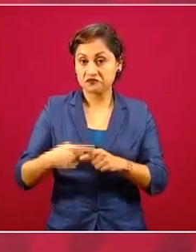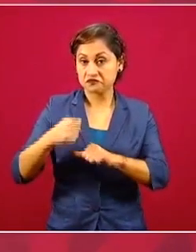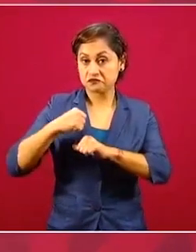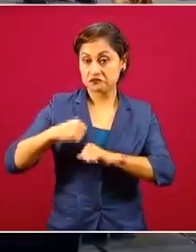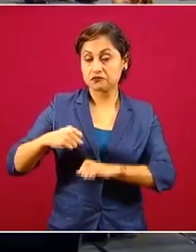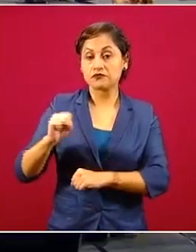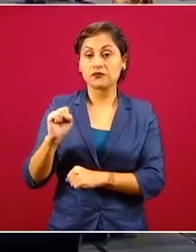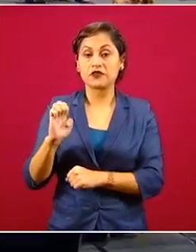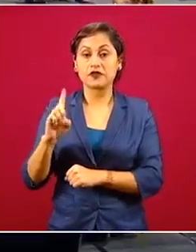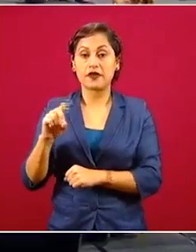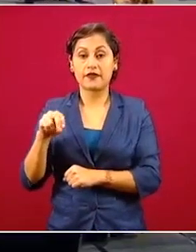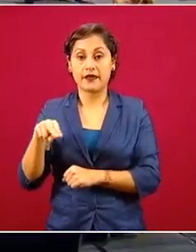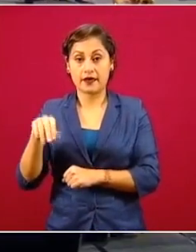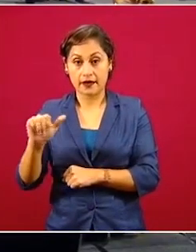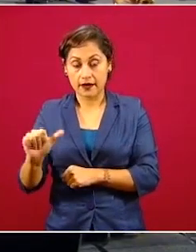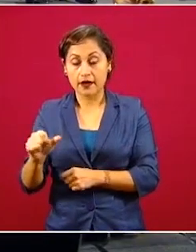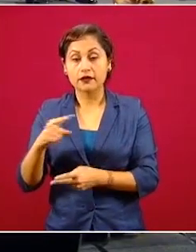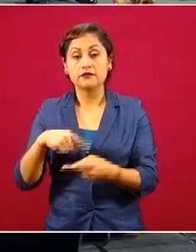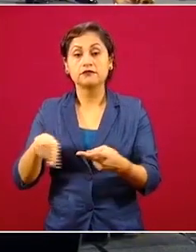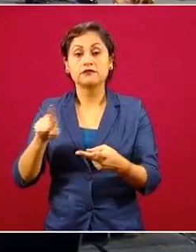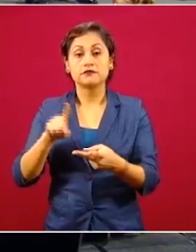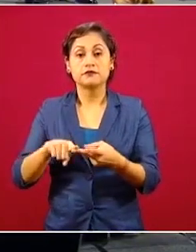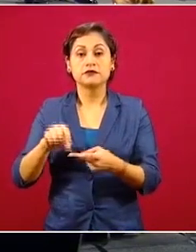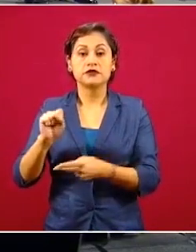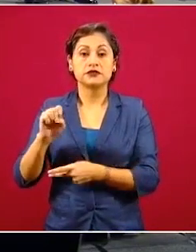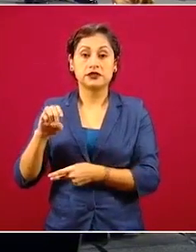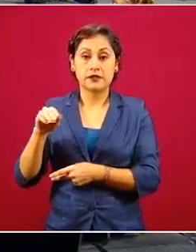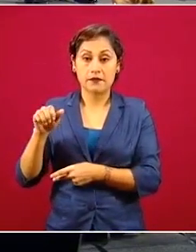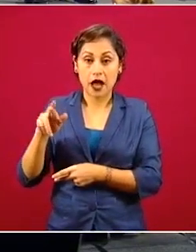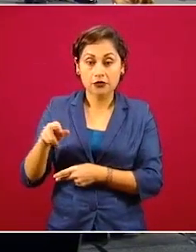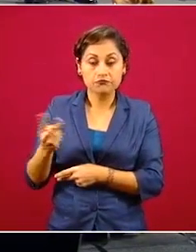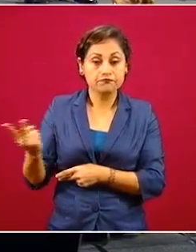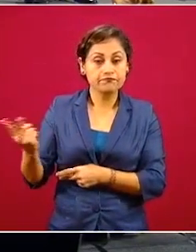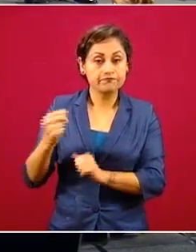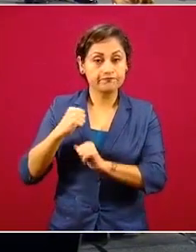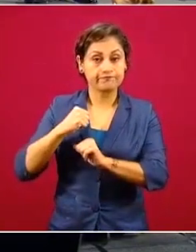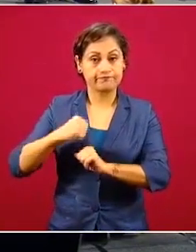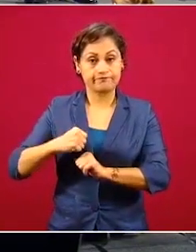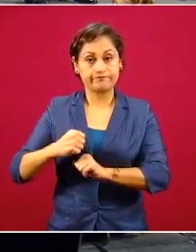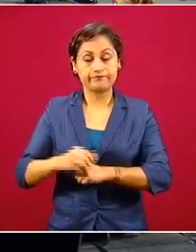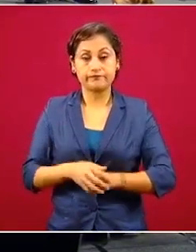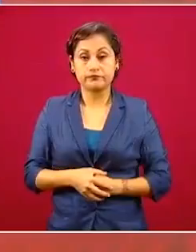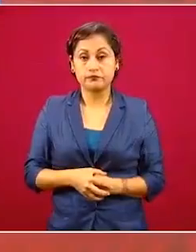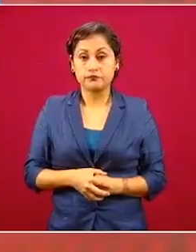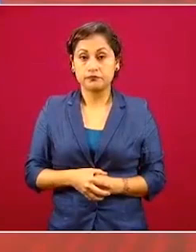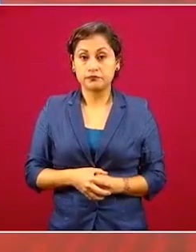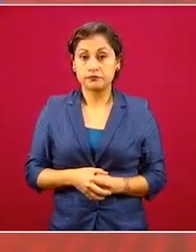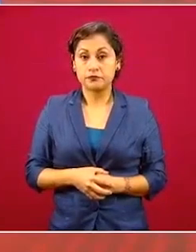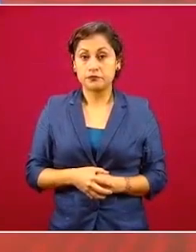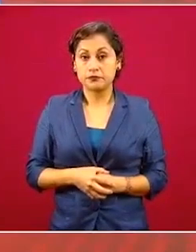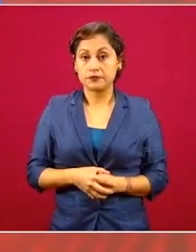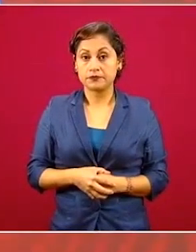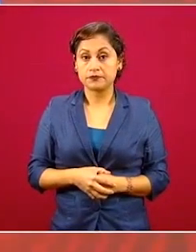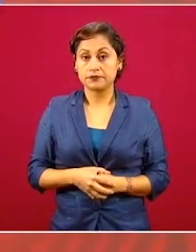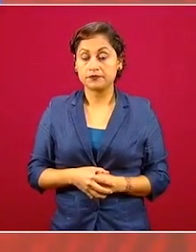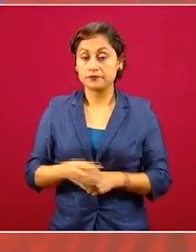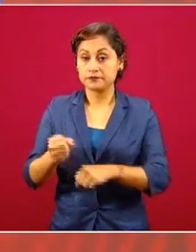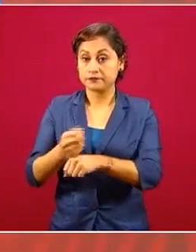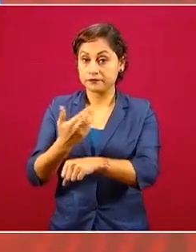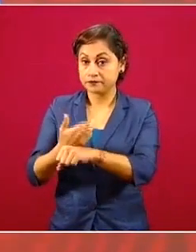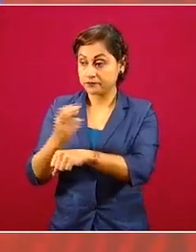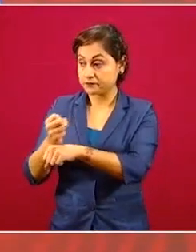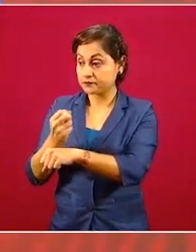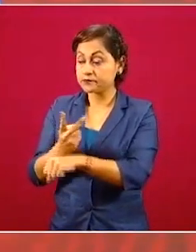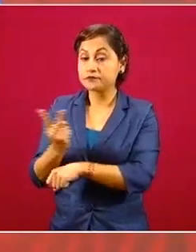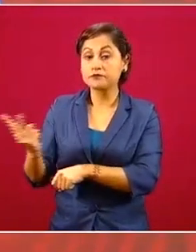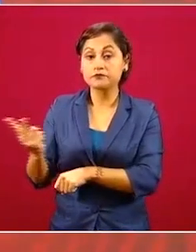y de la Secretaría de Marina. Sí se está evitando